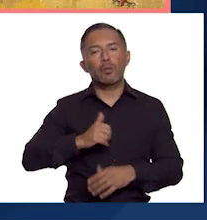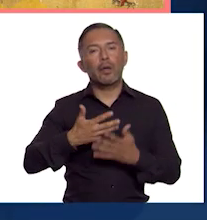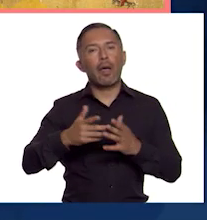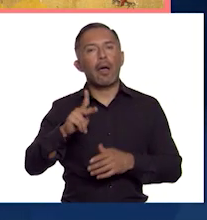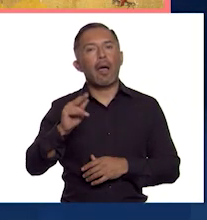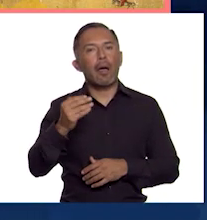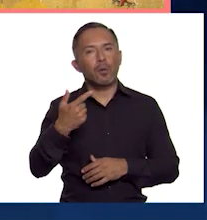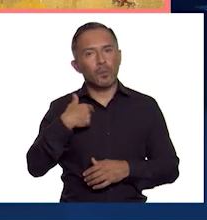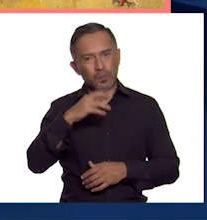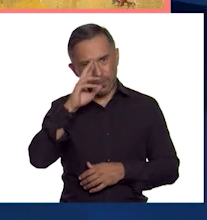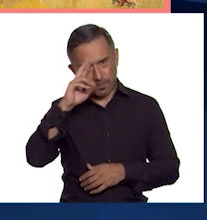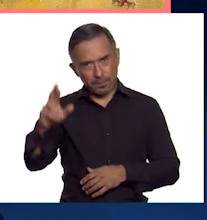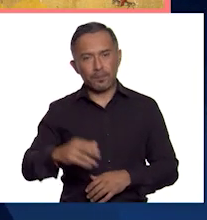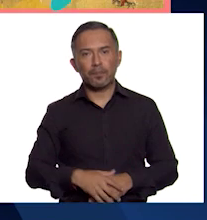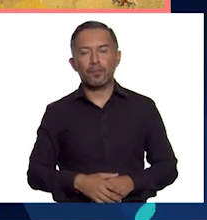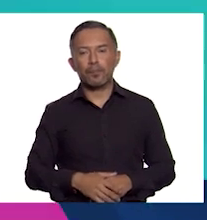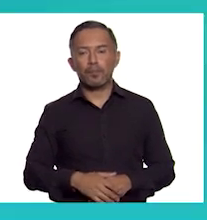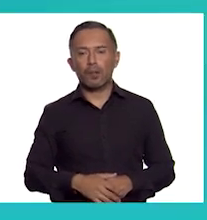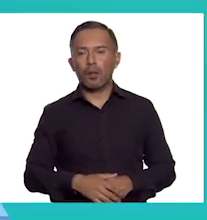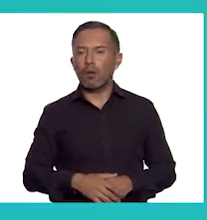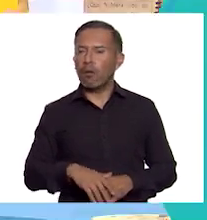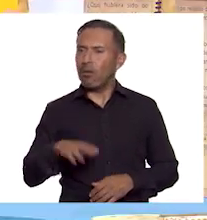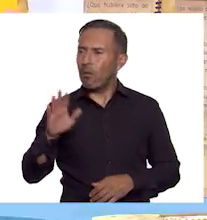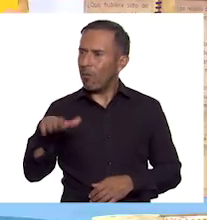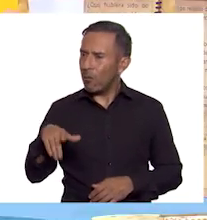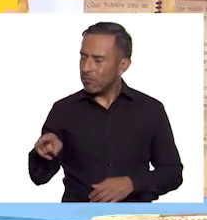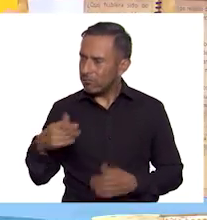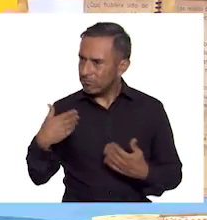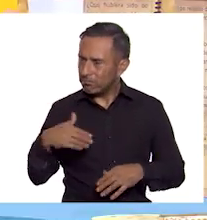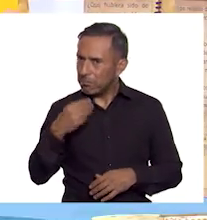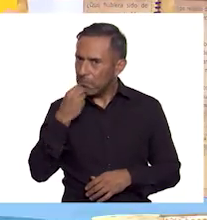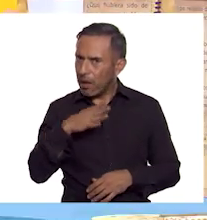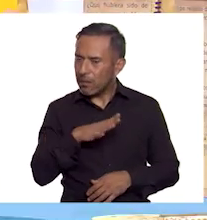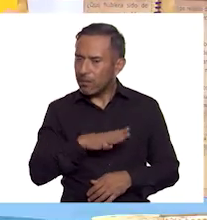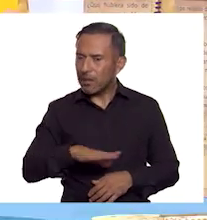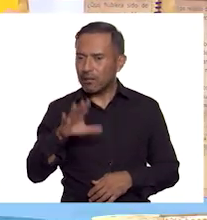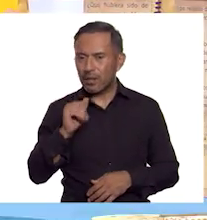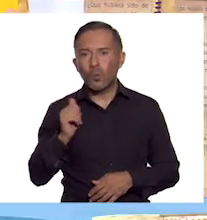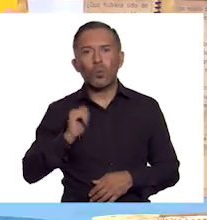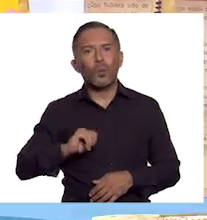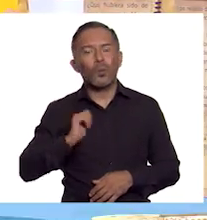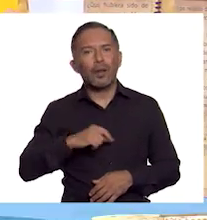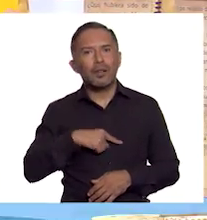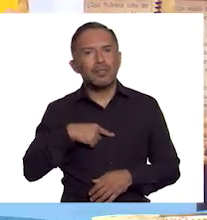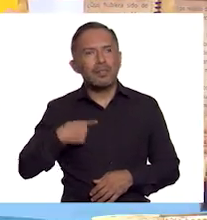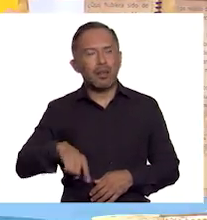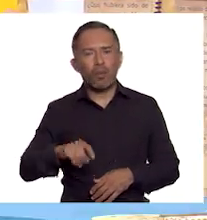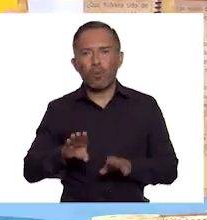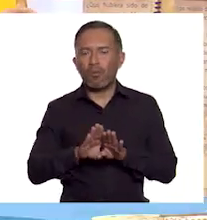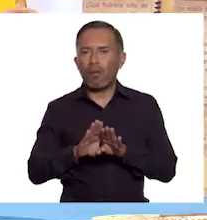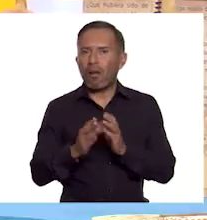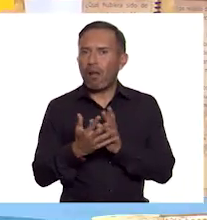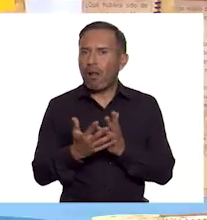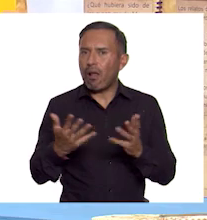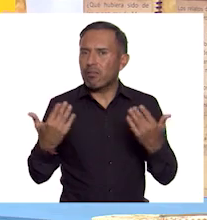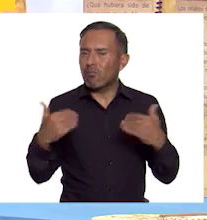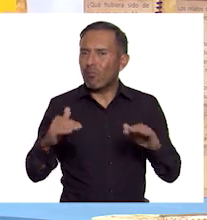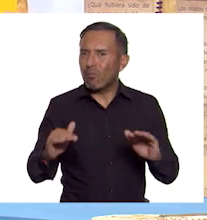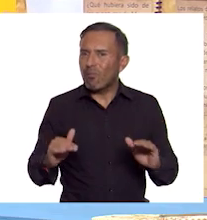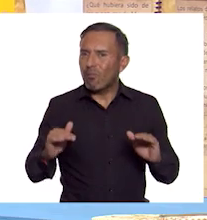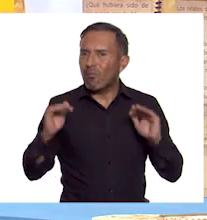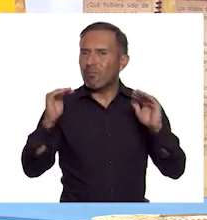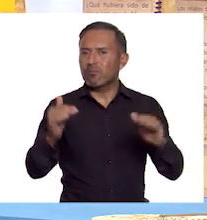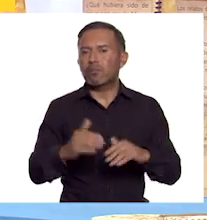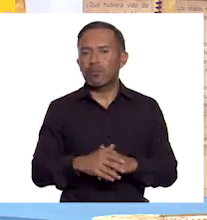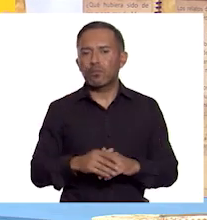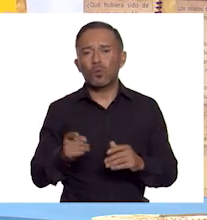perseguir ladrones. Debió ser increíble poder apreciar una china tan majestuosa. Bueno, incluso